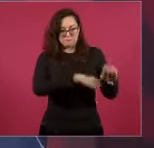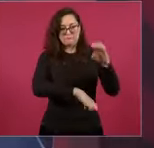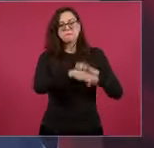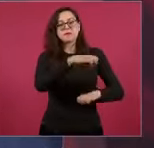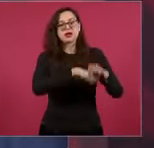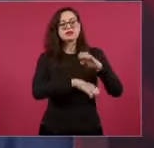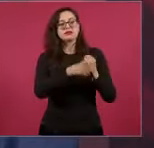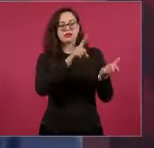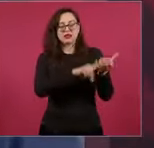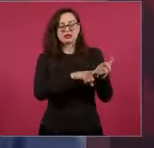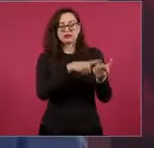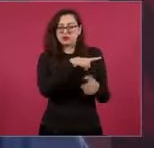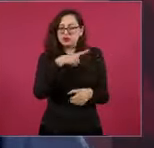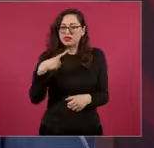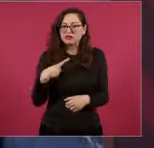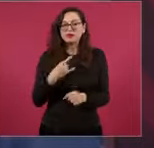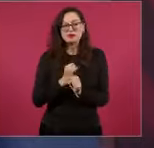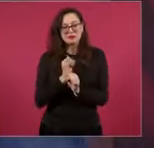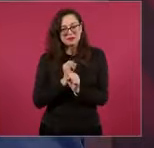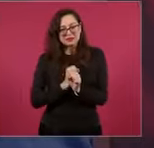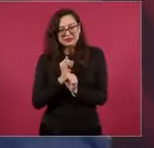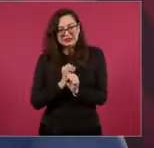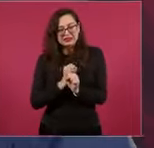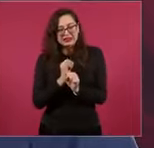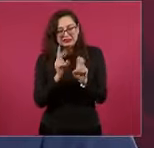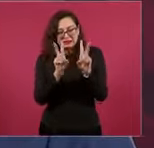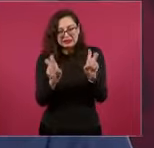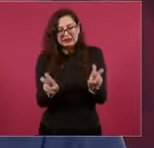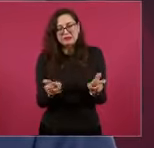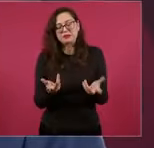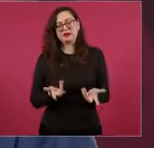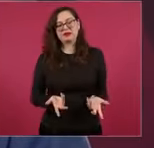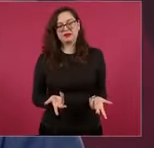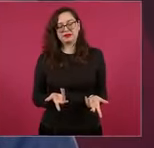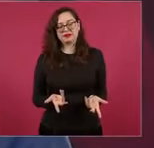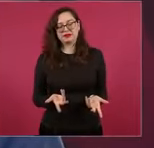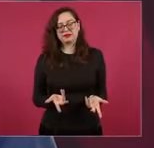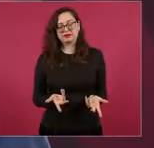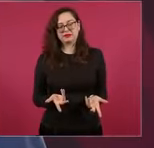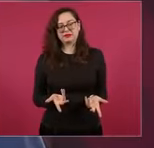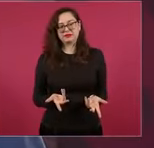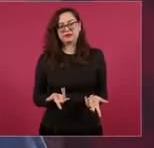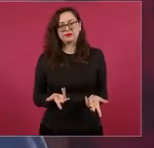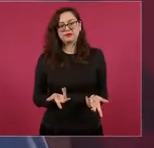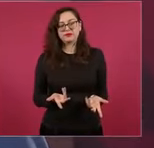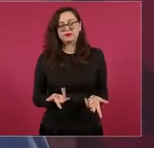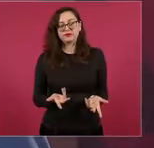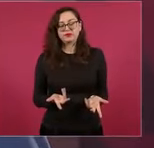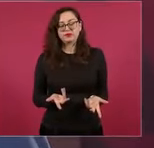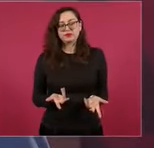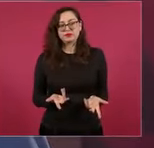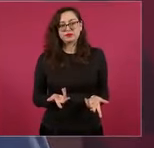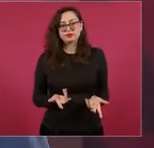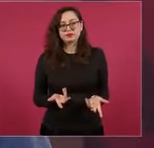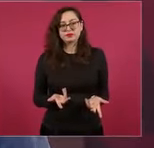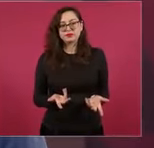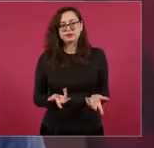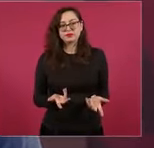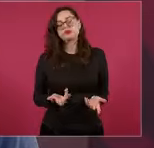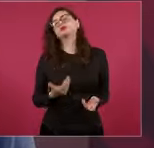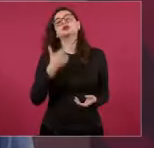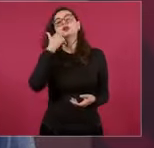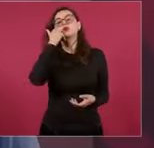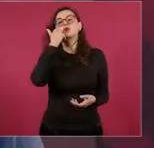sobre este caso y quiero